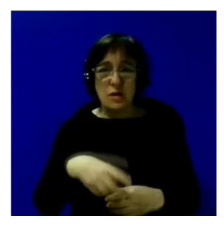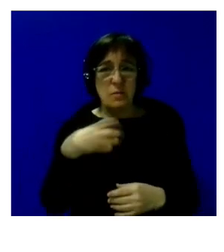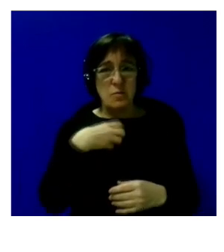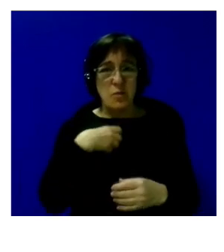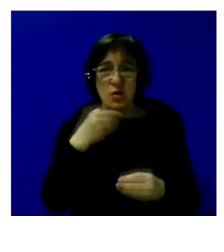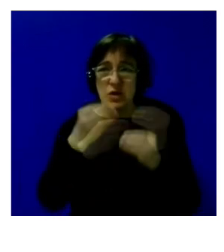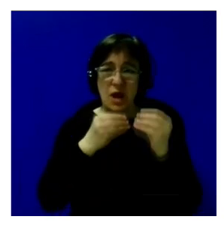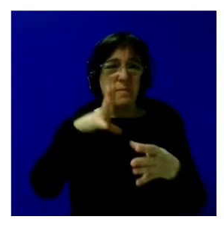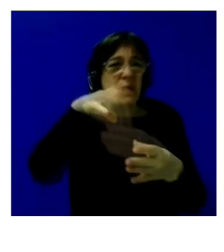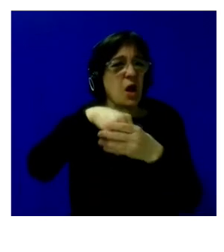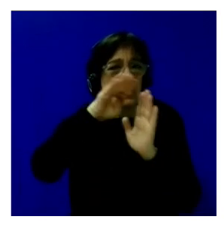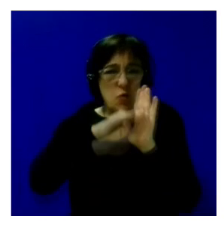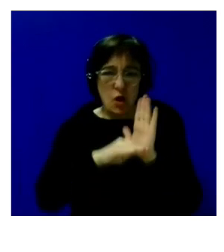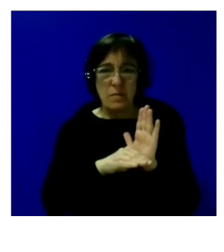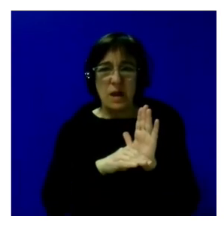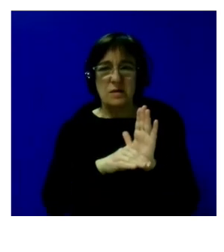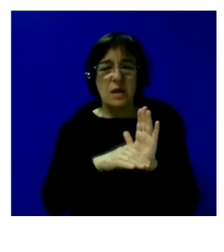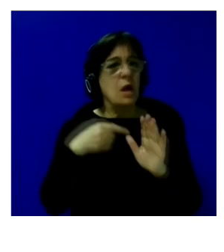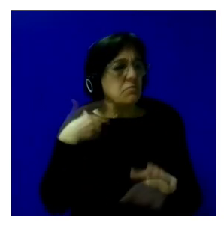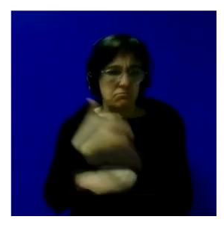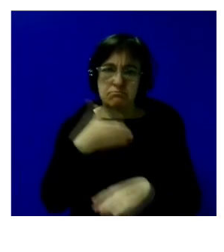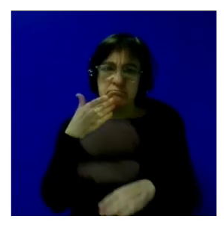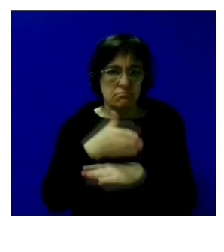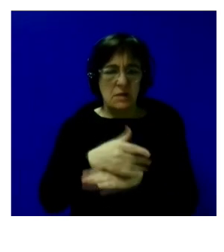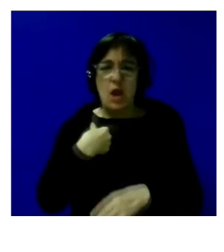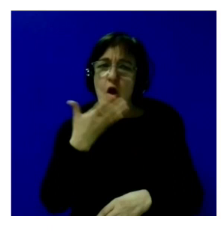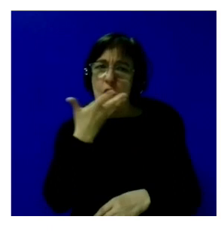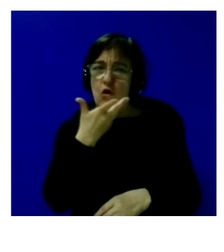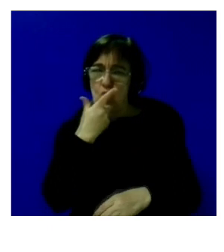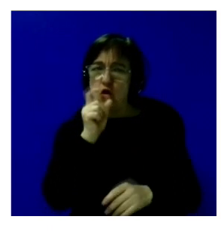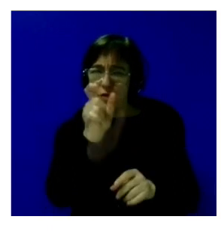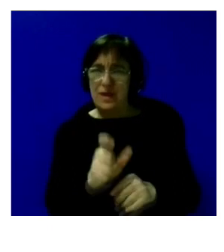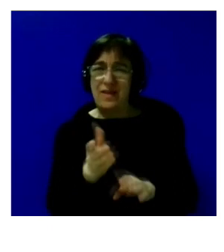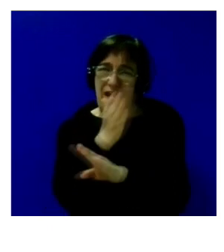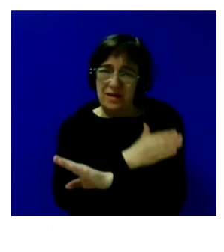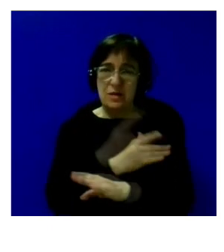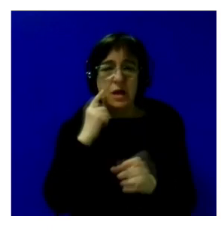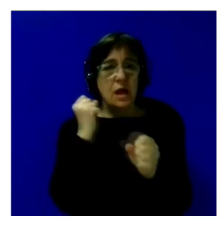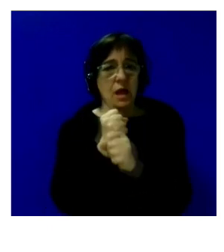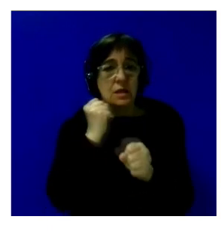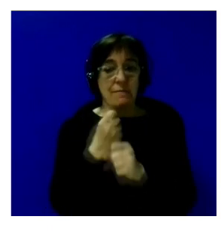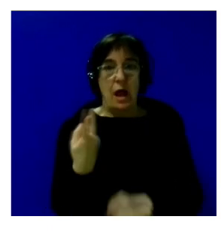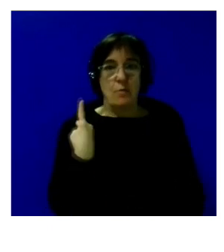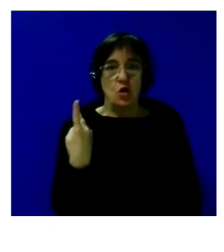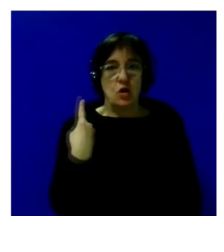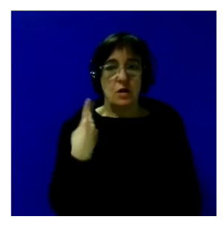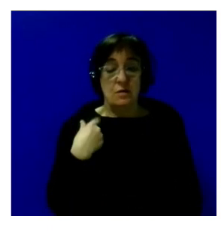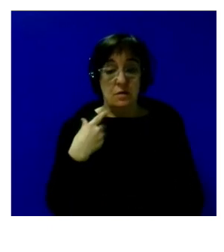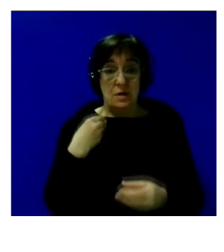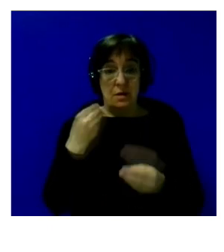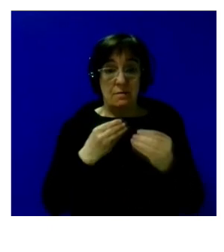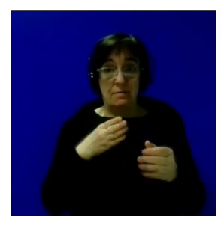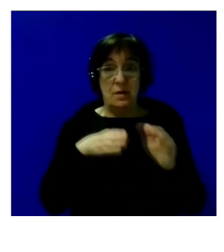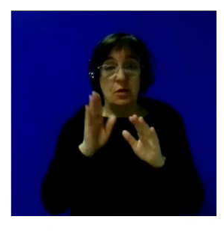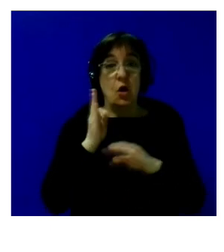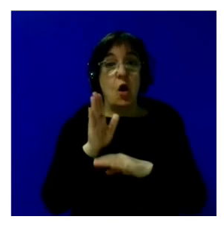formar parte de los programas pero ella venía igualmente porque le conocía de Ocaña y trabajábamos ambas él había llegado al CIS con